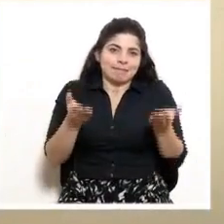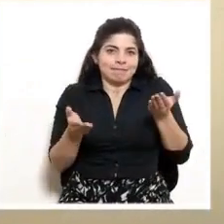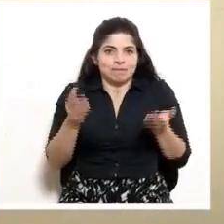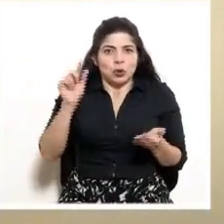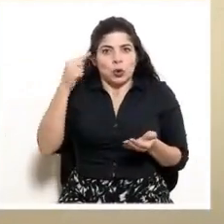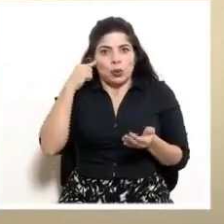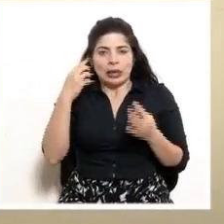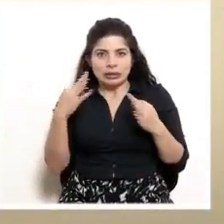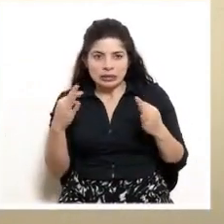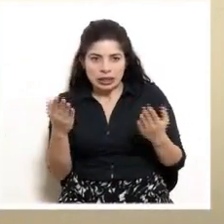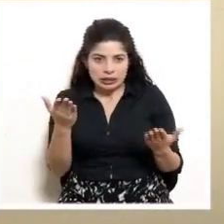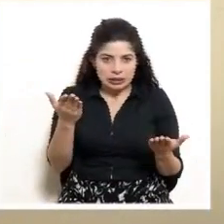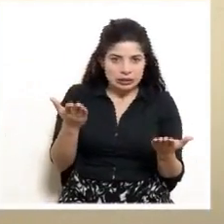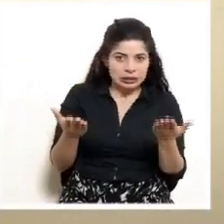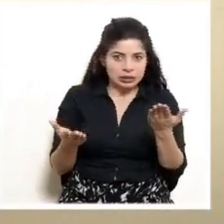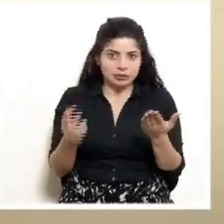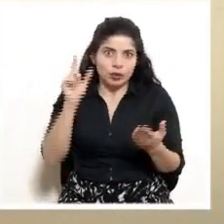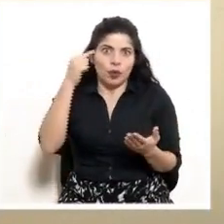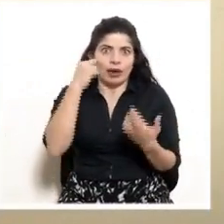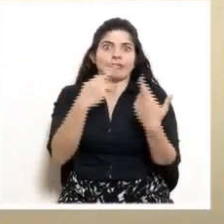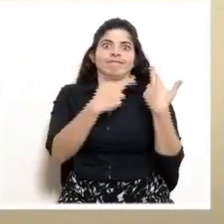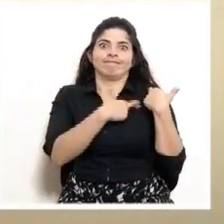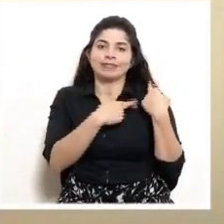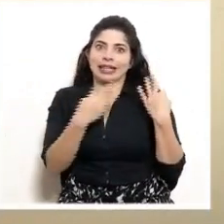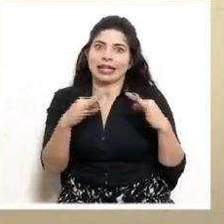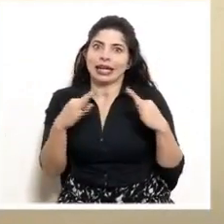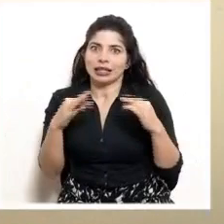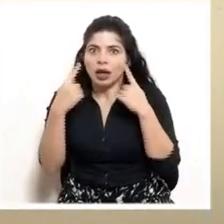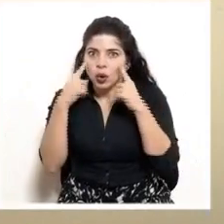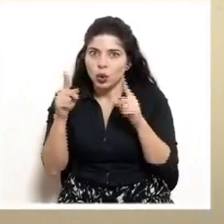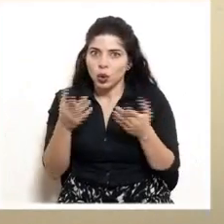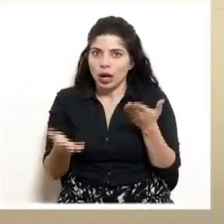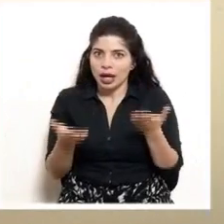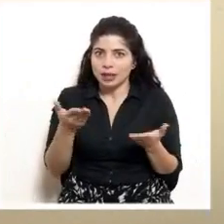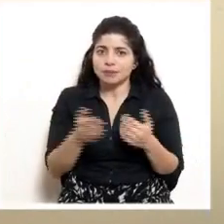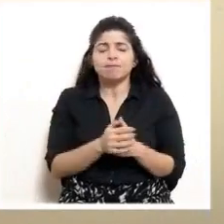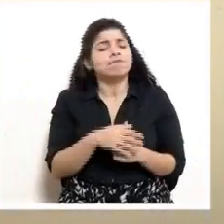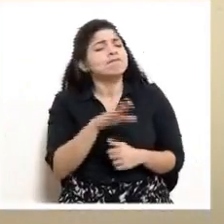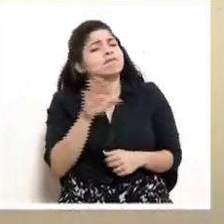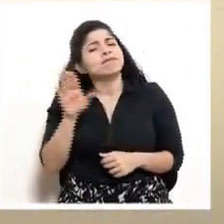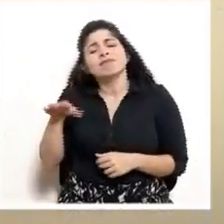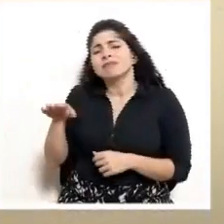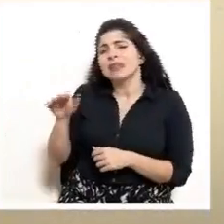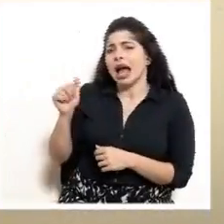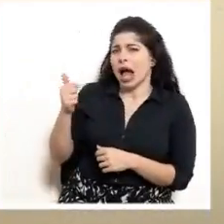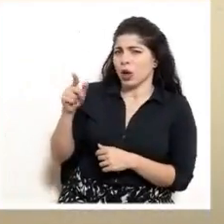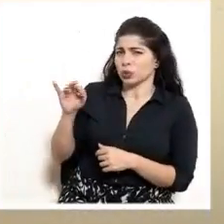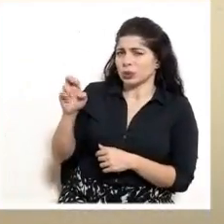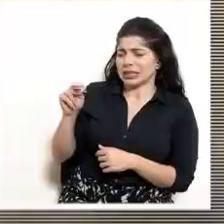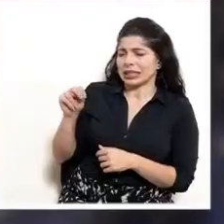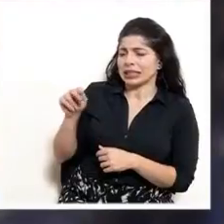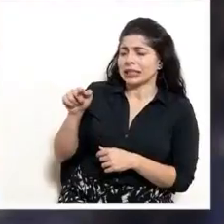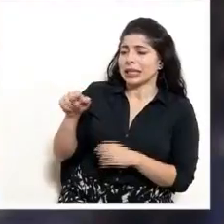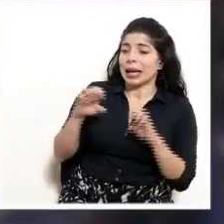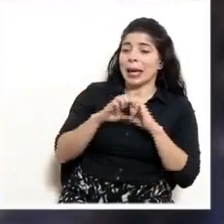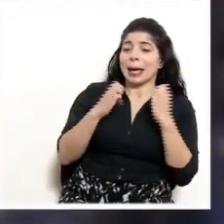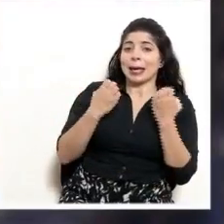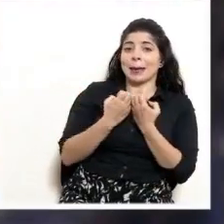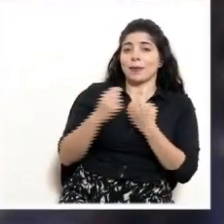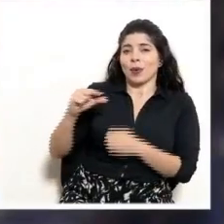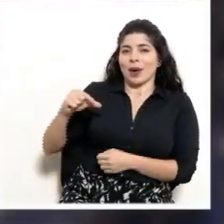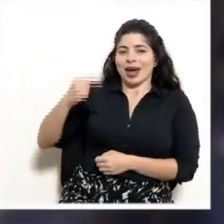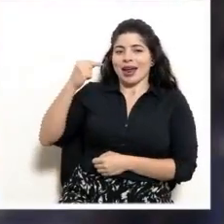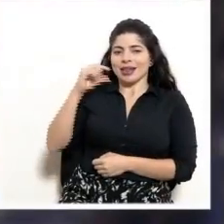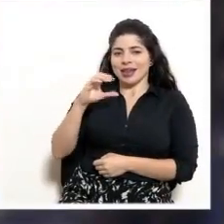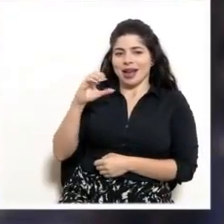aspira a lograr y que es su obligación tratar de lograr. Gracias. Agustín, y respecto al planteamiento del equipo gerencial